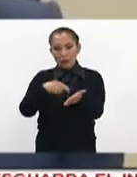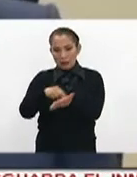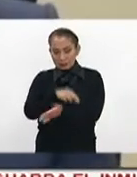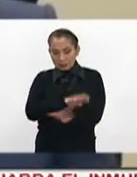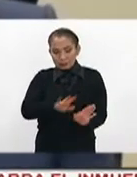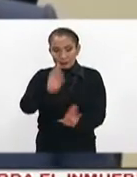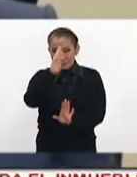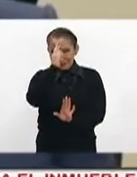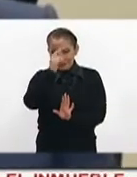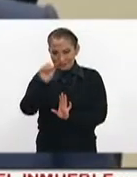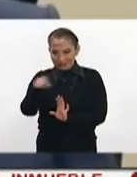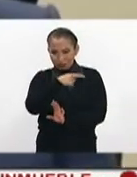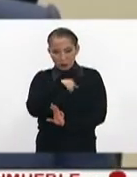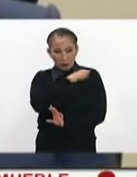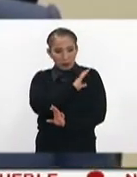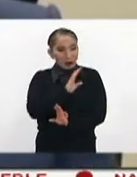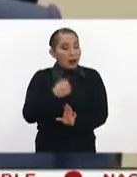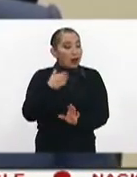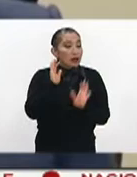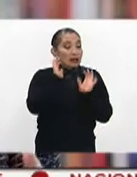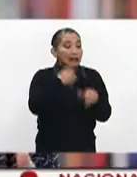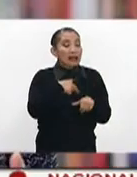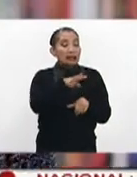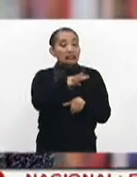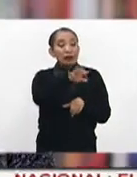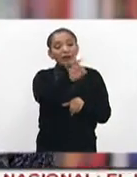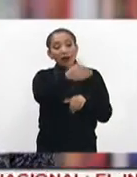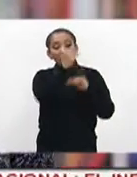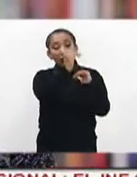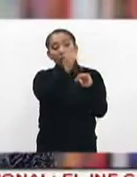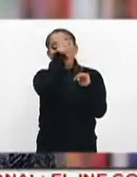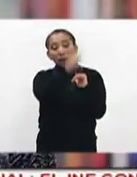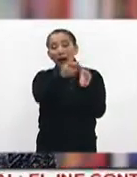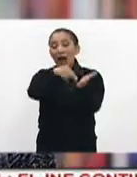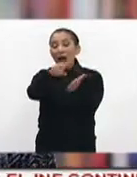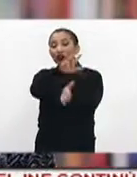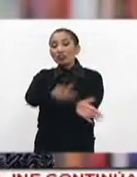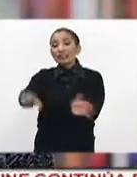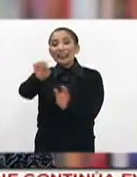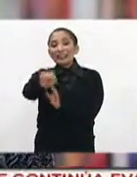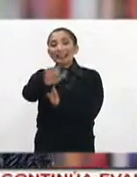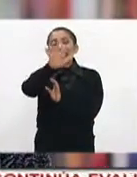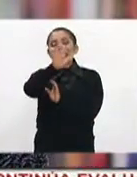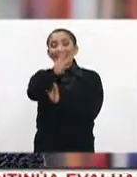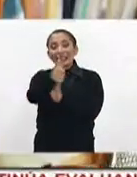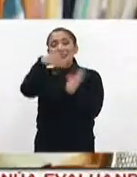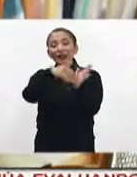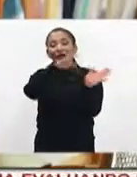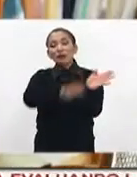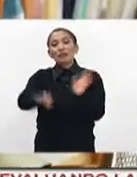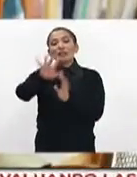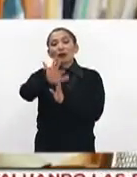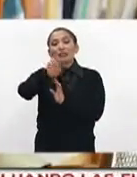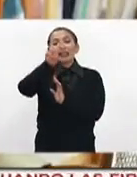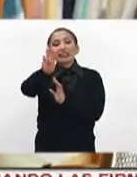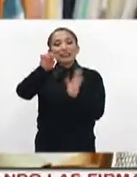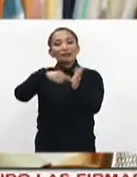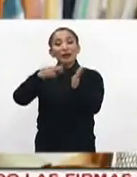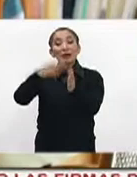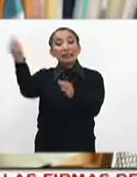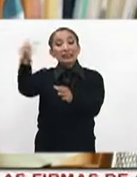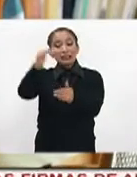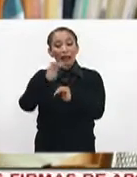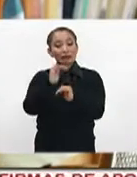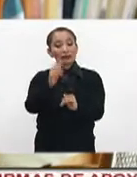Cabe recordar que los aspirantes tienen hasta el 19 de febrero para reunir las 866.953 firmas